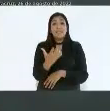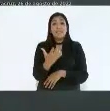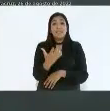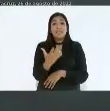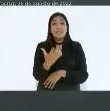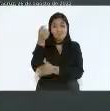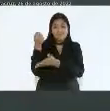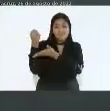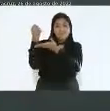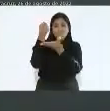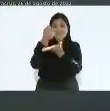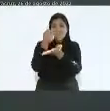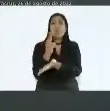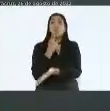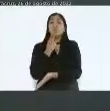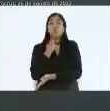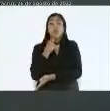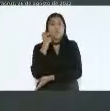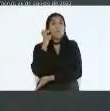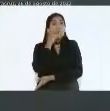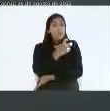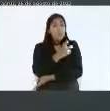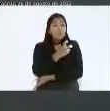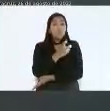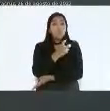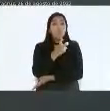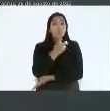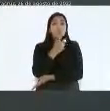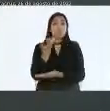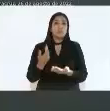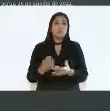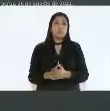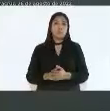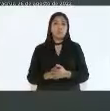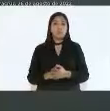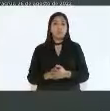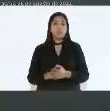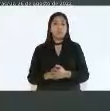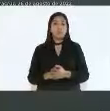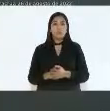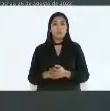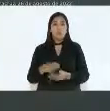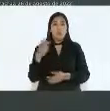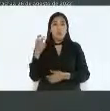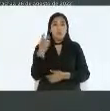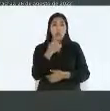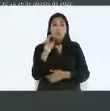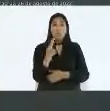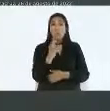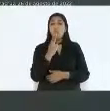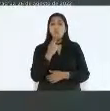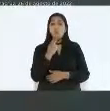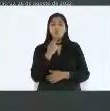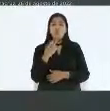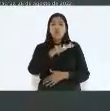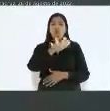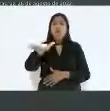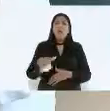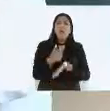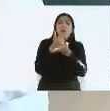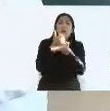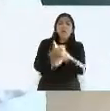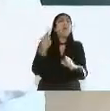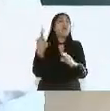pesos y su alcance puede llegar a servir a cientos de miles de personas.